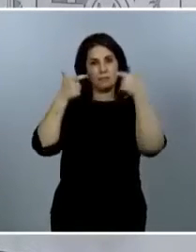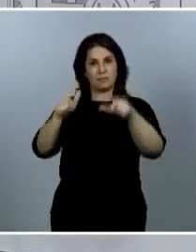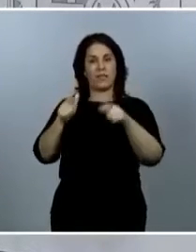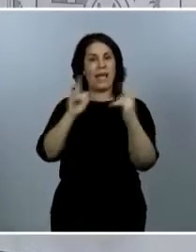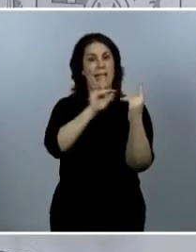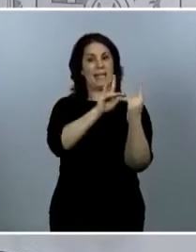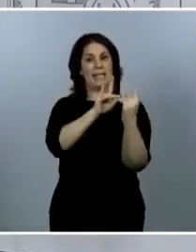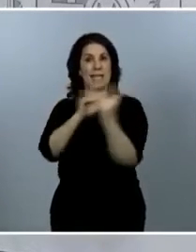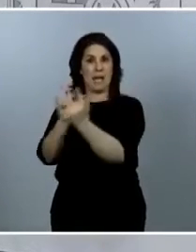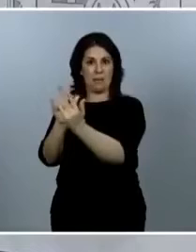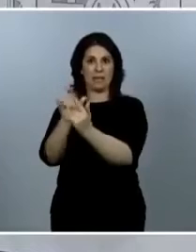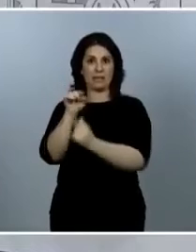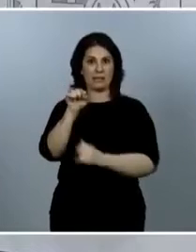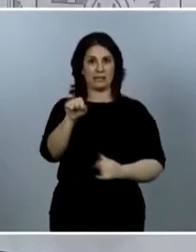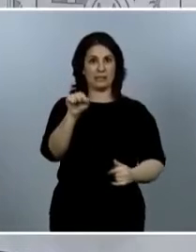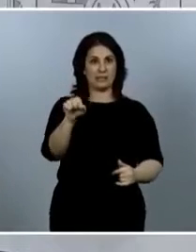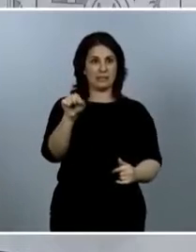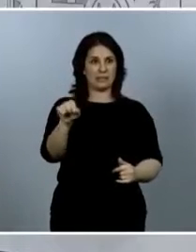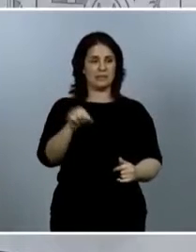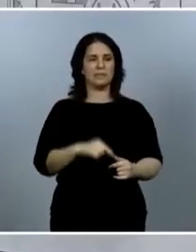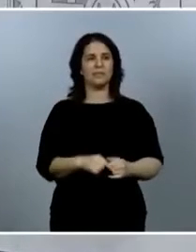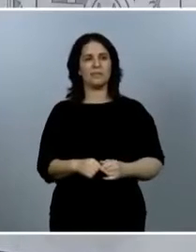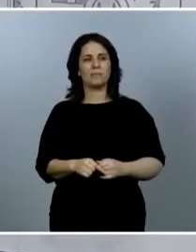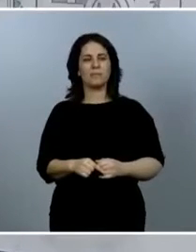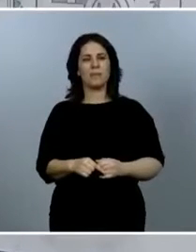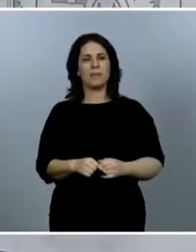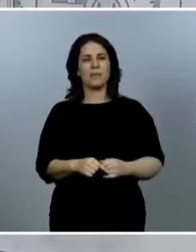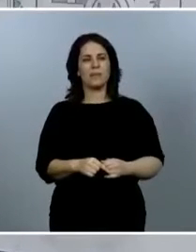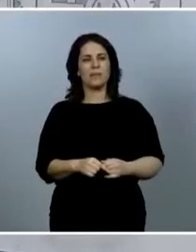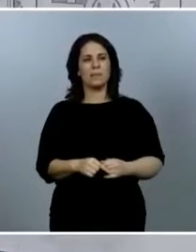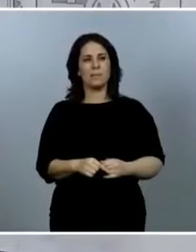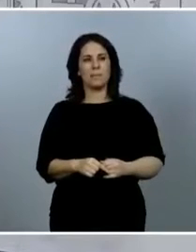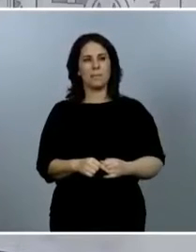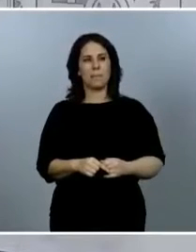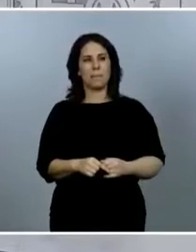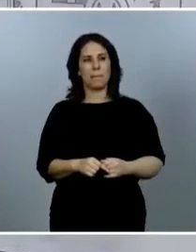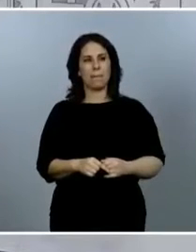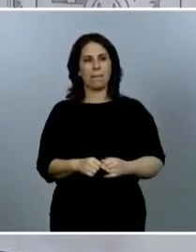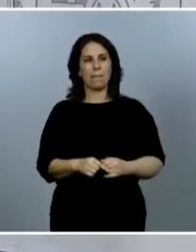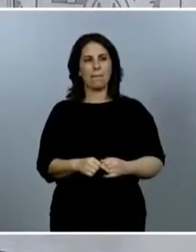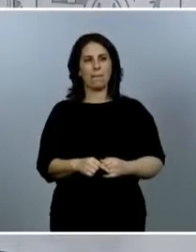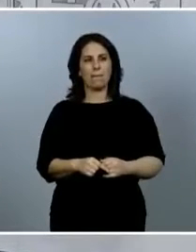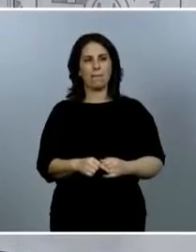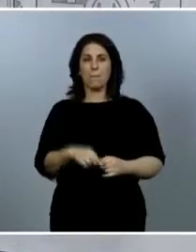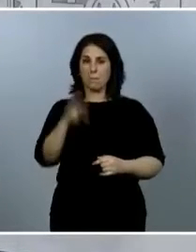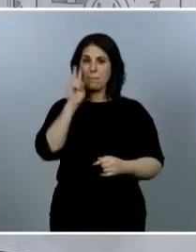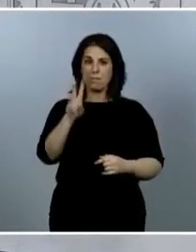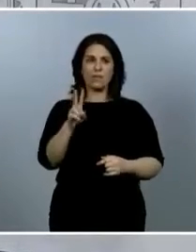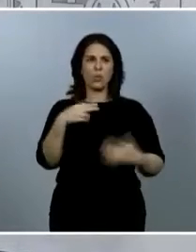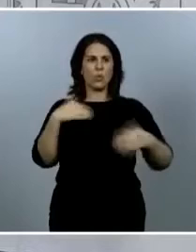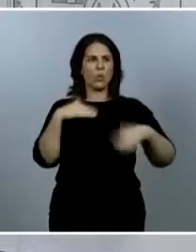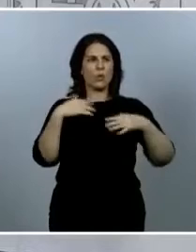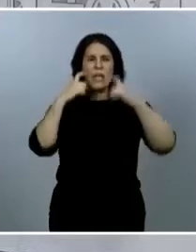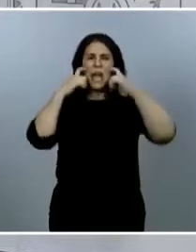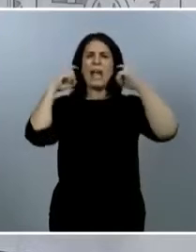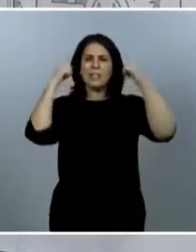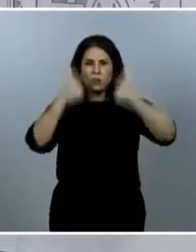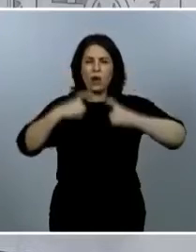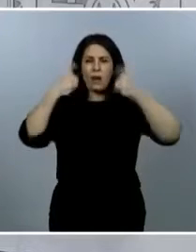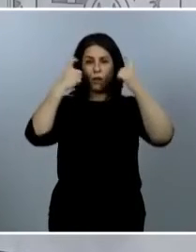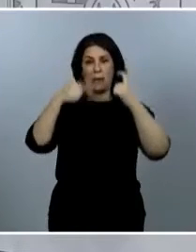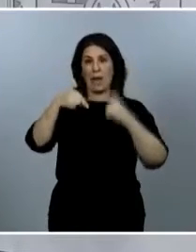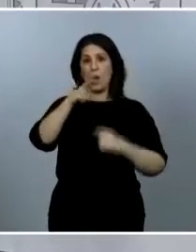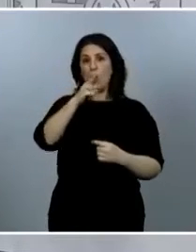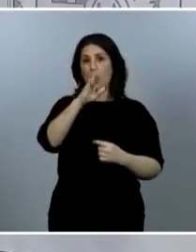cuidados para pacientes críticos, vemos que se hizo un gran esfuerzo en incrementar el número de camas de cuidados críticos disponible.